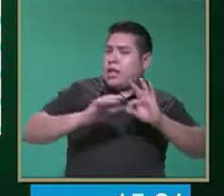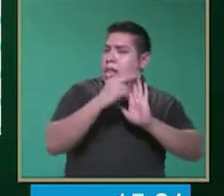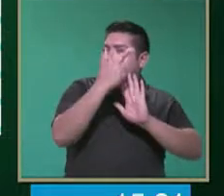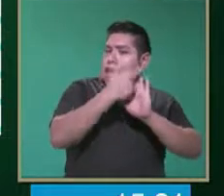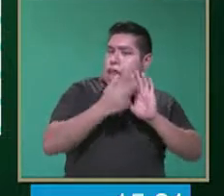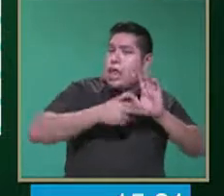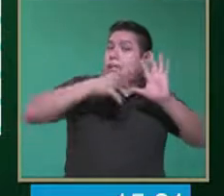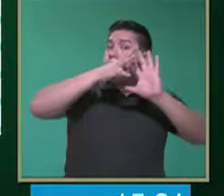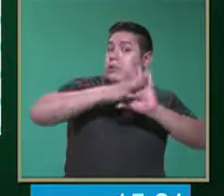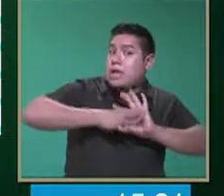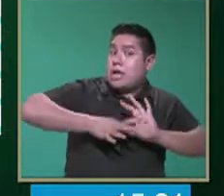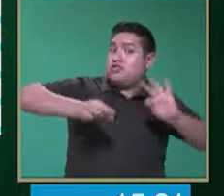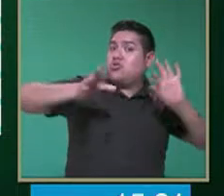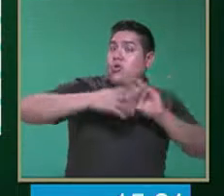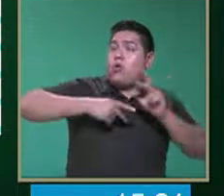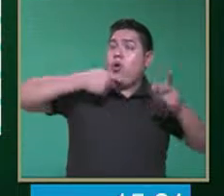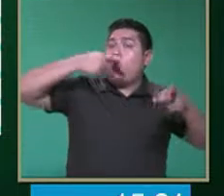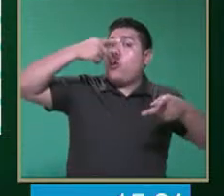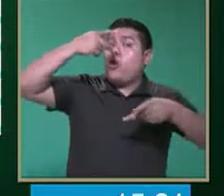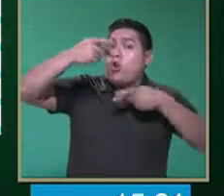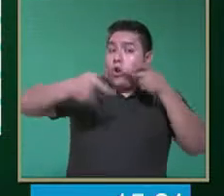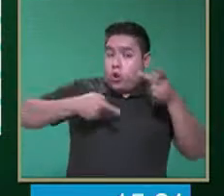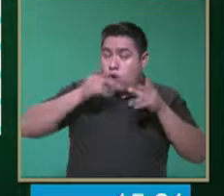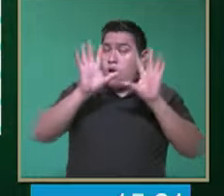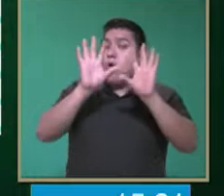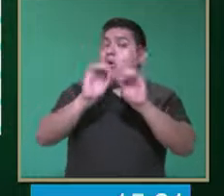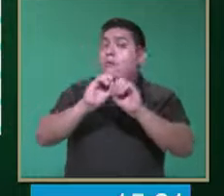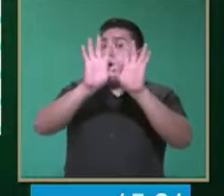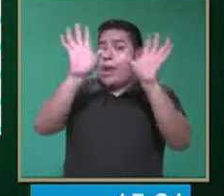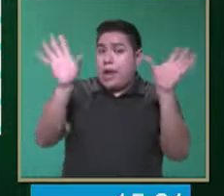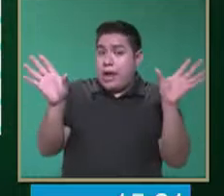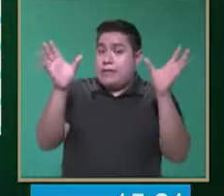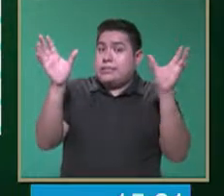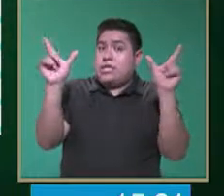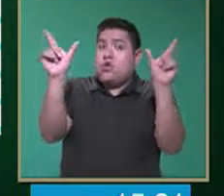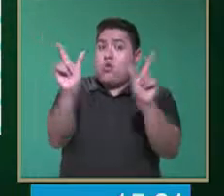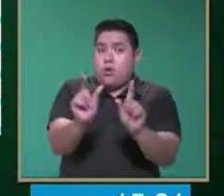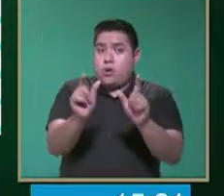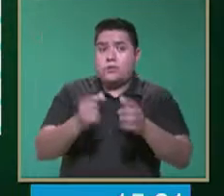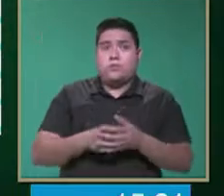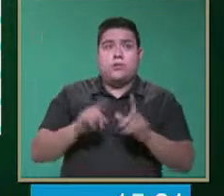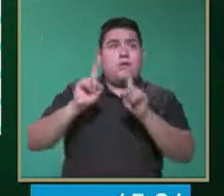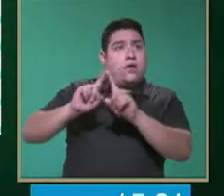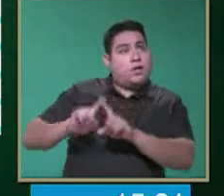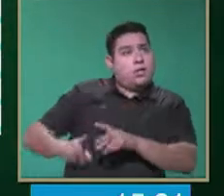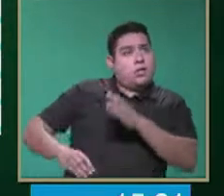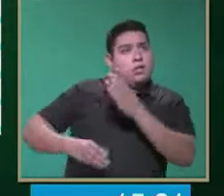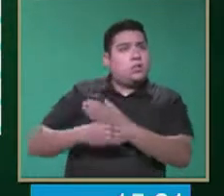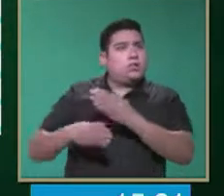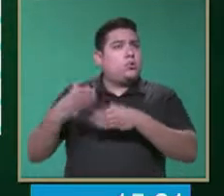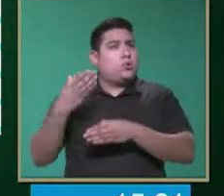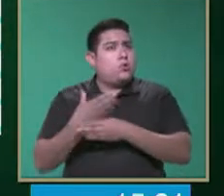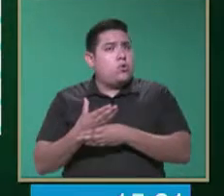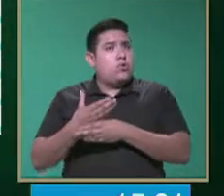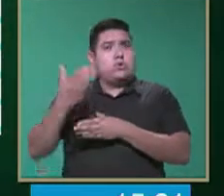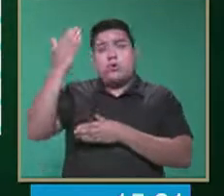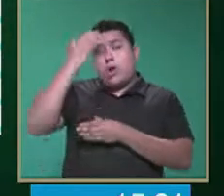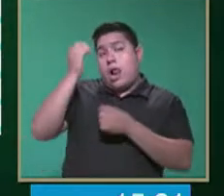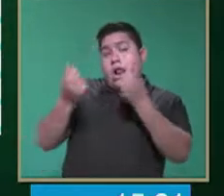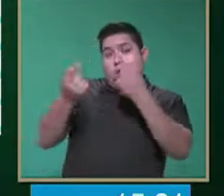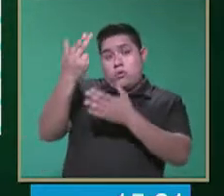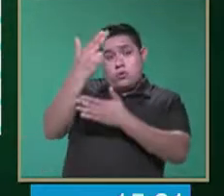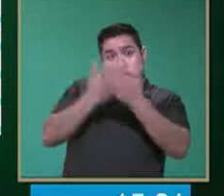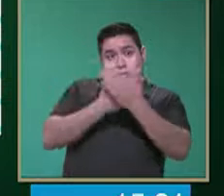tienen que ser claras y precisas. El reconocimiento de objetos, nosotros podemos poner algunas láminas